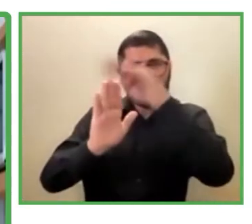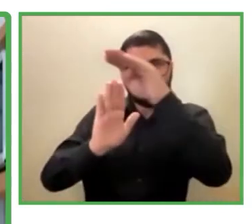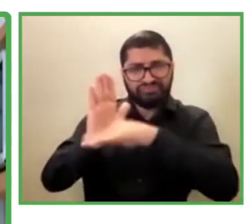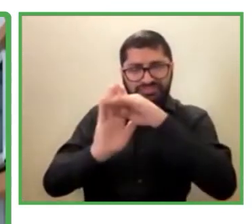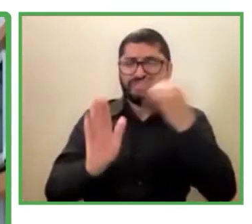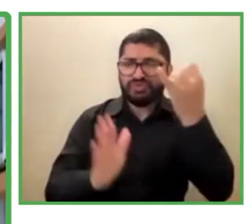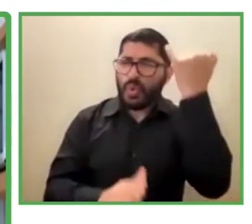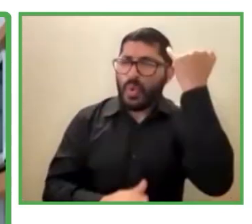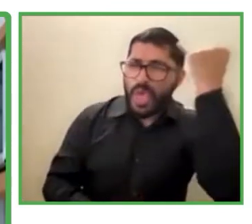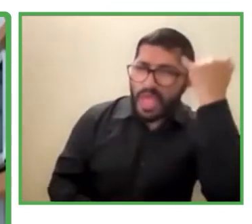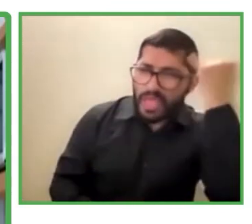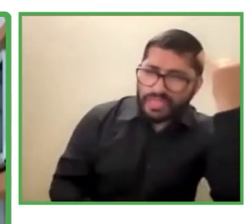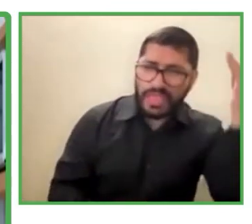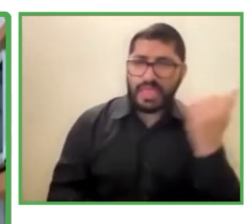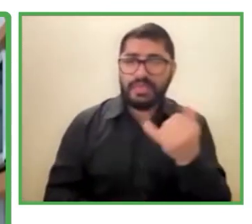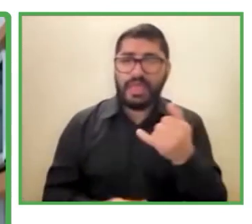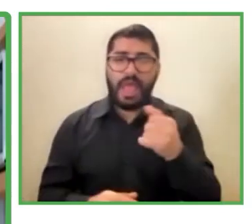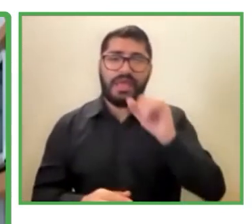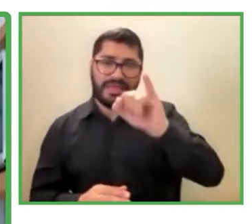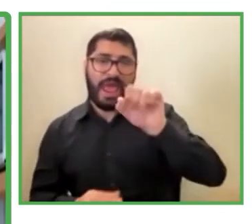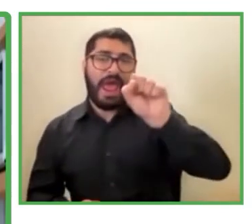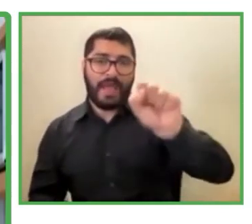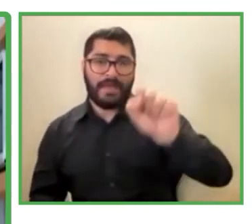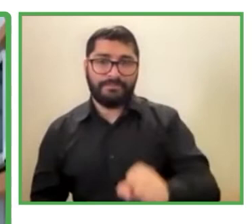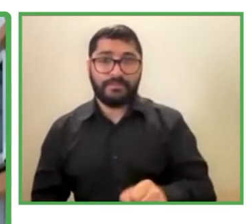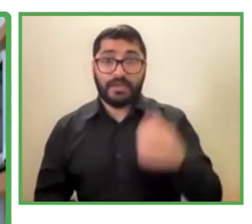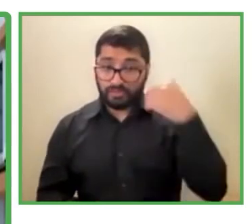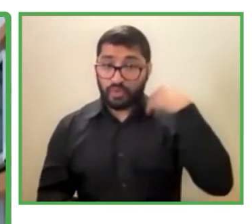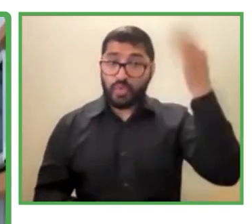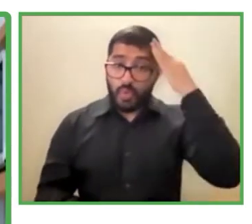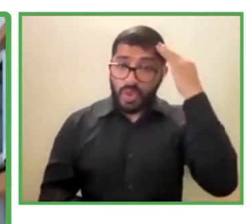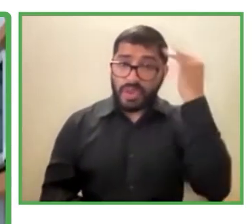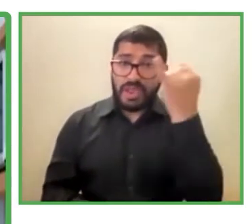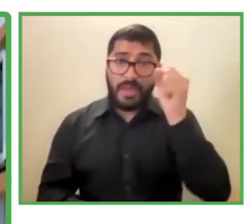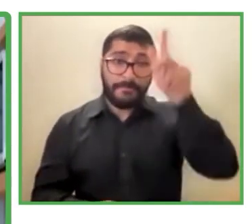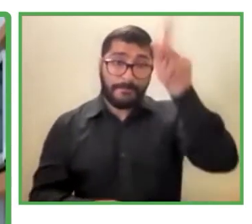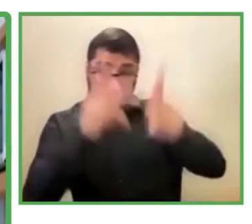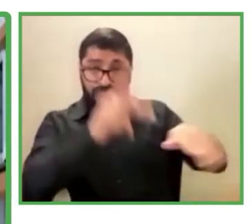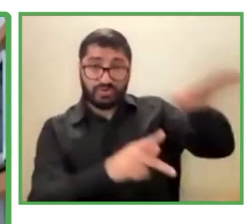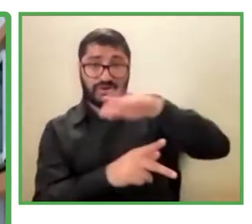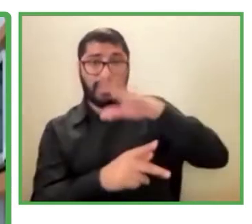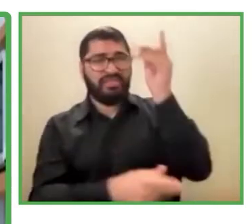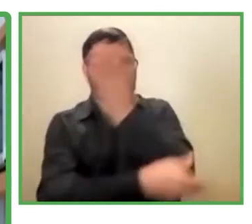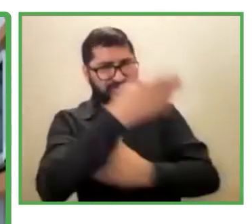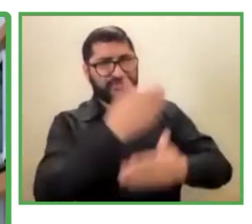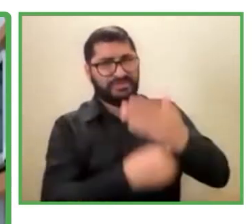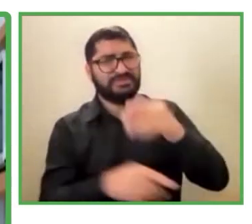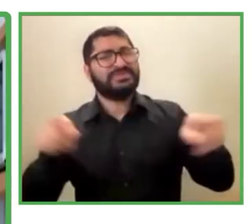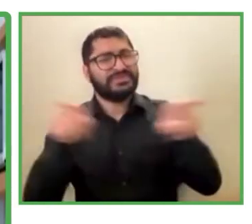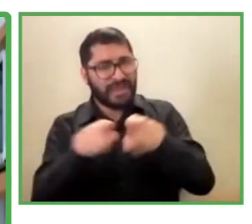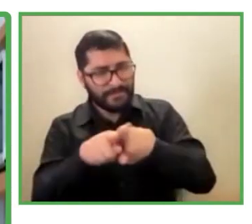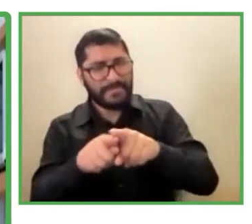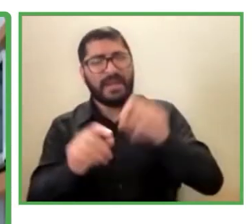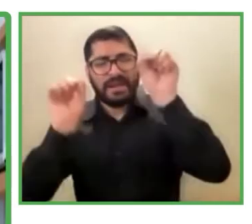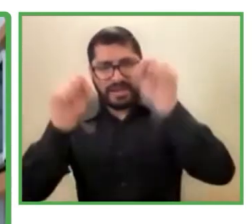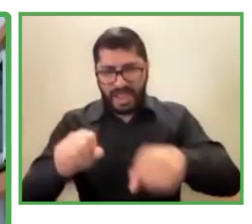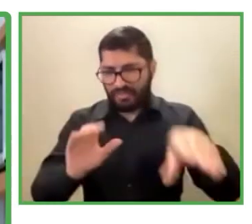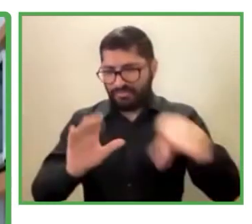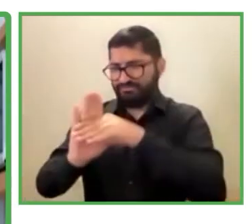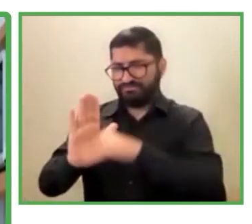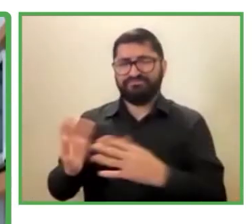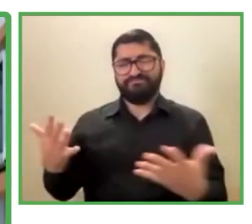inteligencia artificial aplicada para personas con discapacidad y detectar integridad, detectar todo lo que es